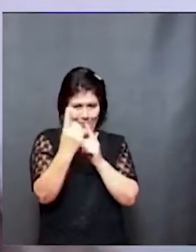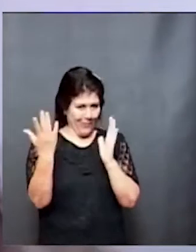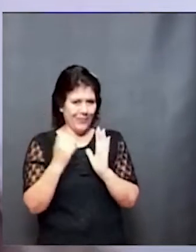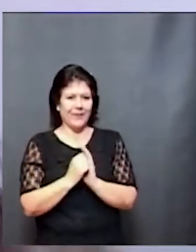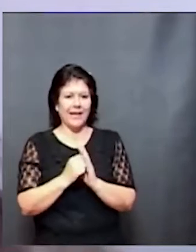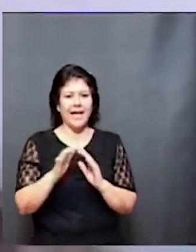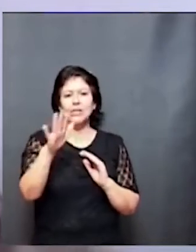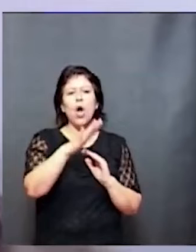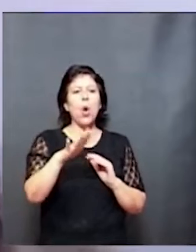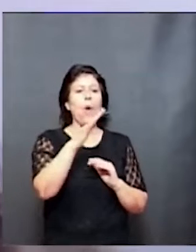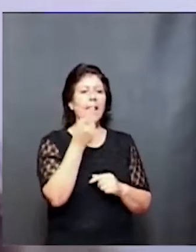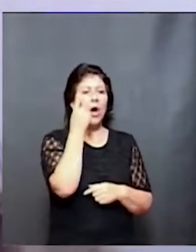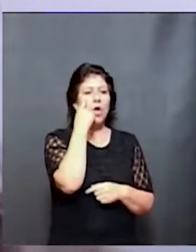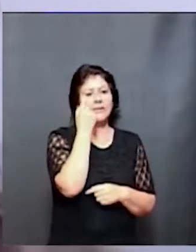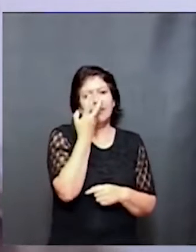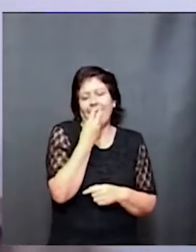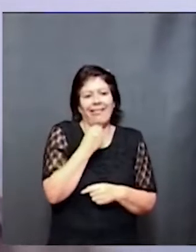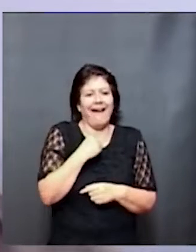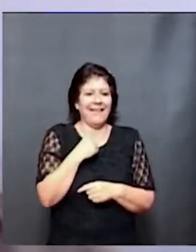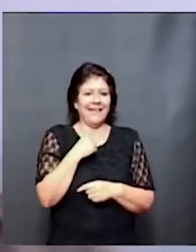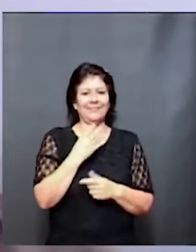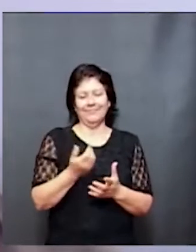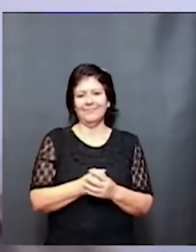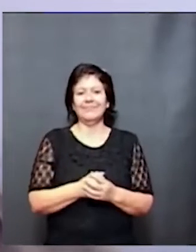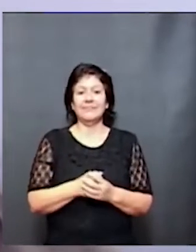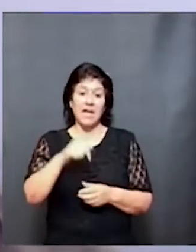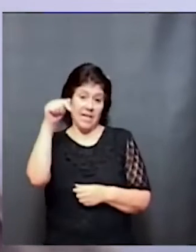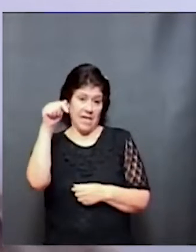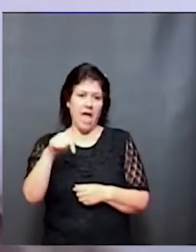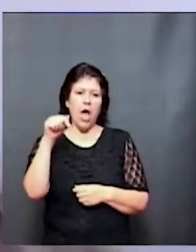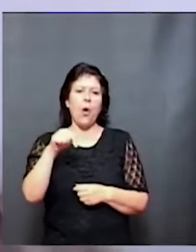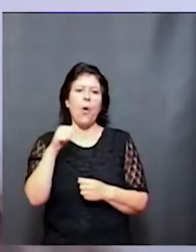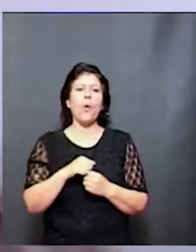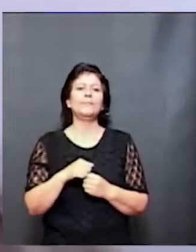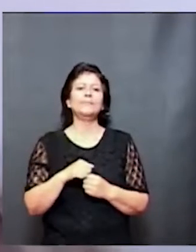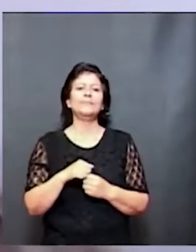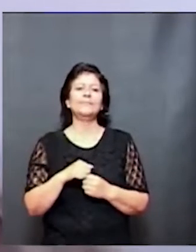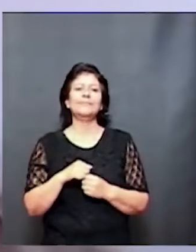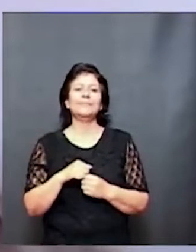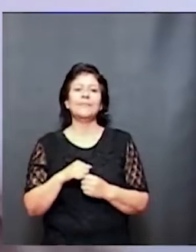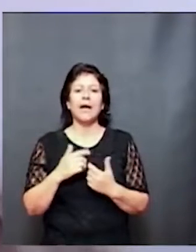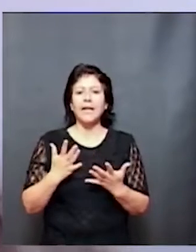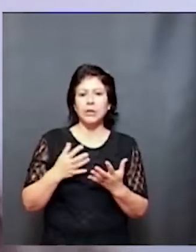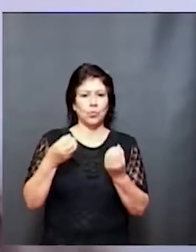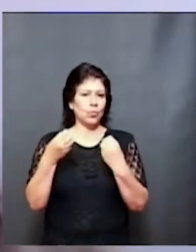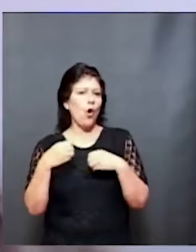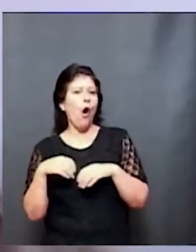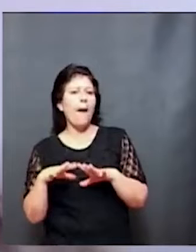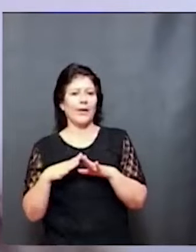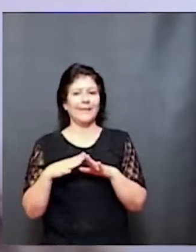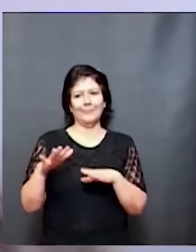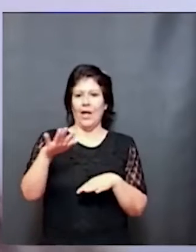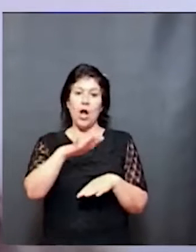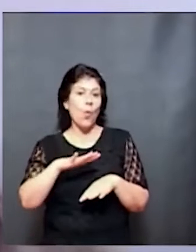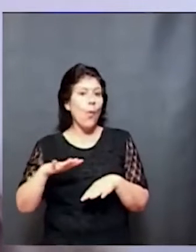espacios tan maravillosos de trabajo que están desarrollando, y hoy voy a compartir la apertura de este espacio